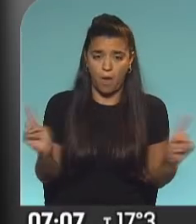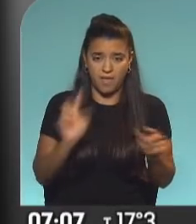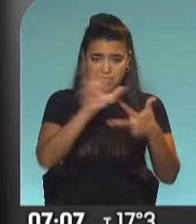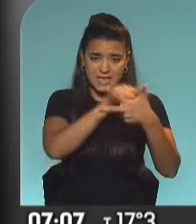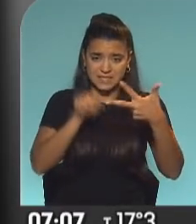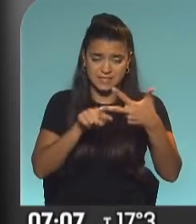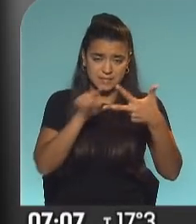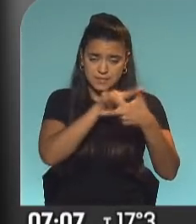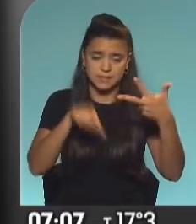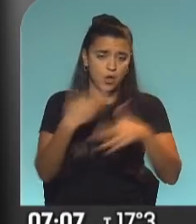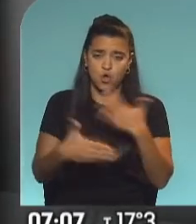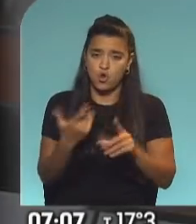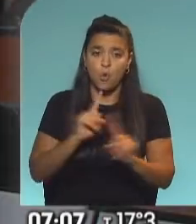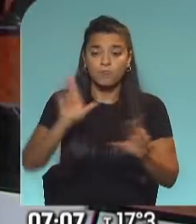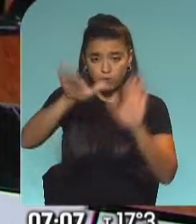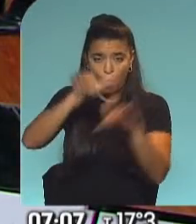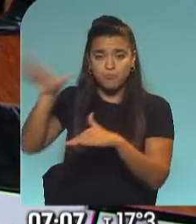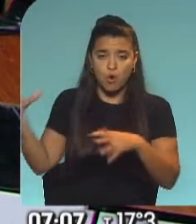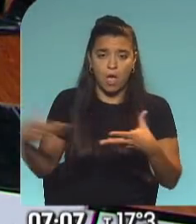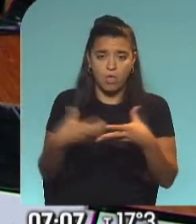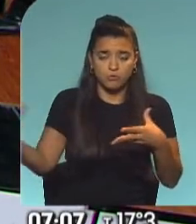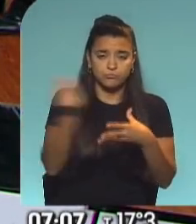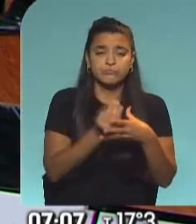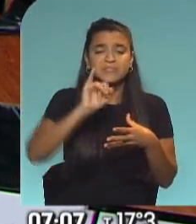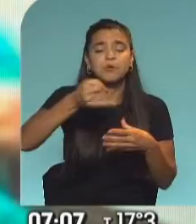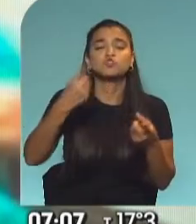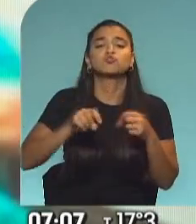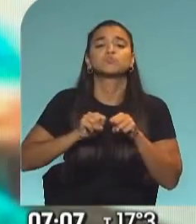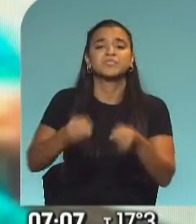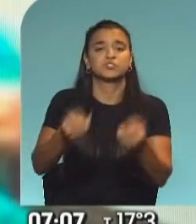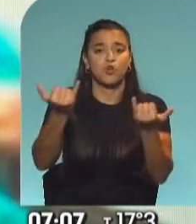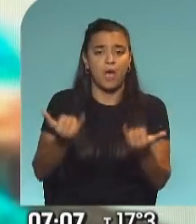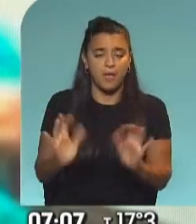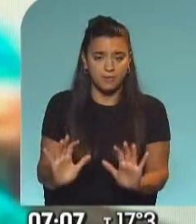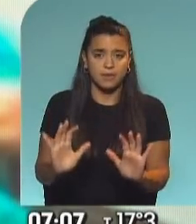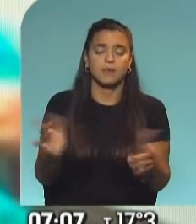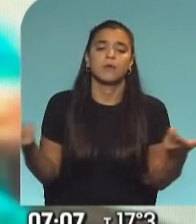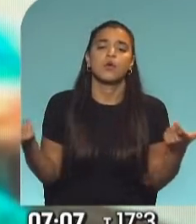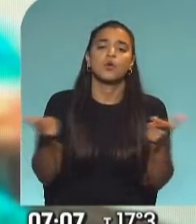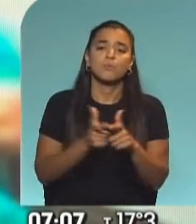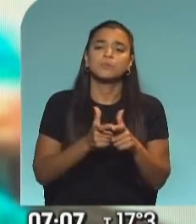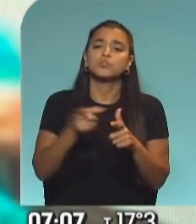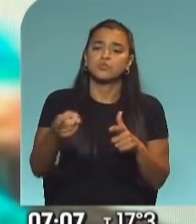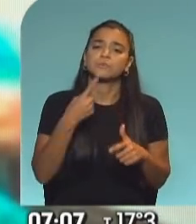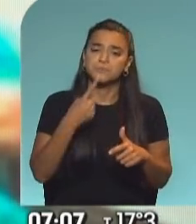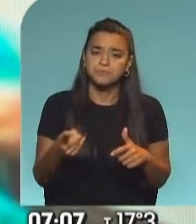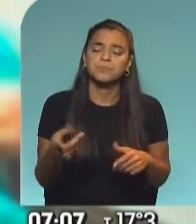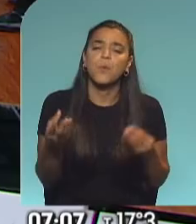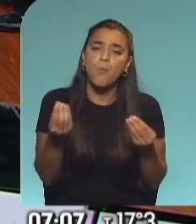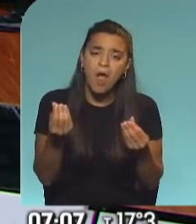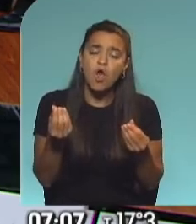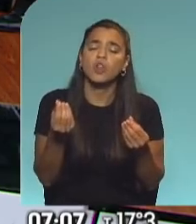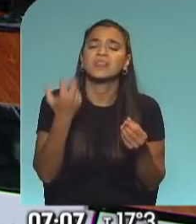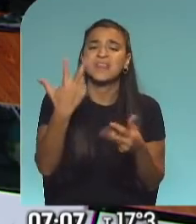tres deportistas. Están convocados, es verdad que hay una suspensión, como dice la Comisión de Disciplina, considerado y valorado la actitud de los tres